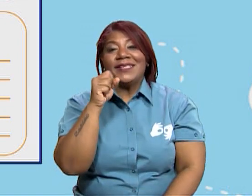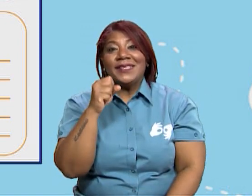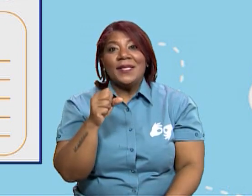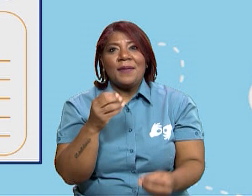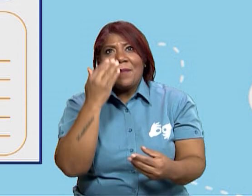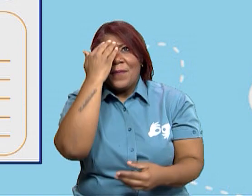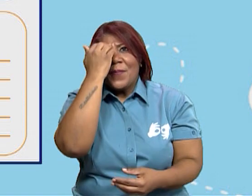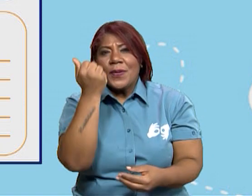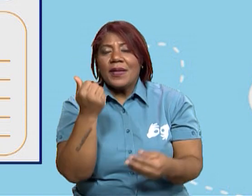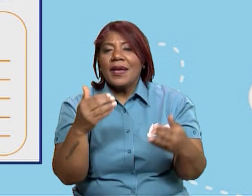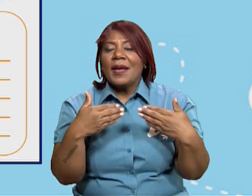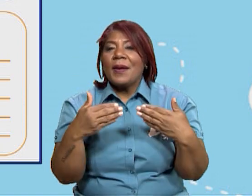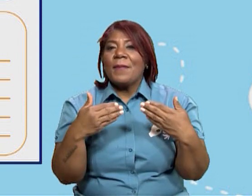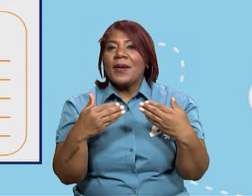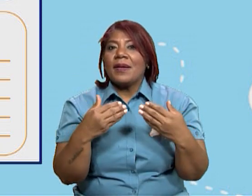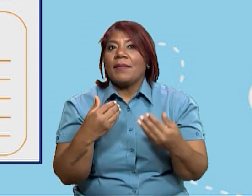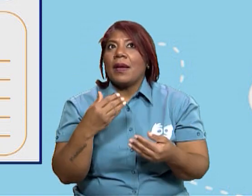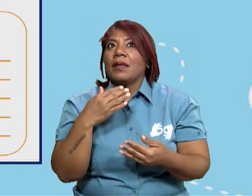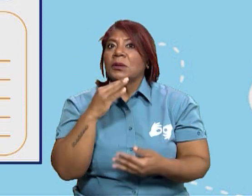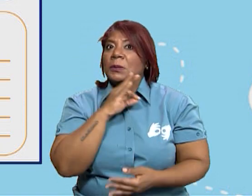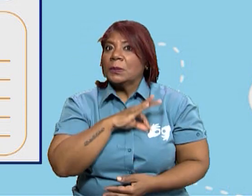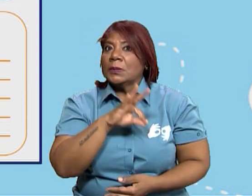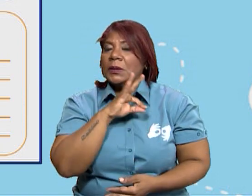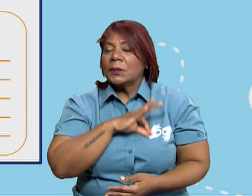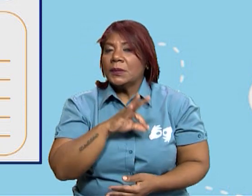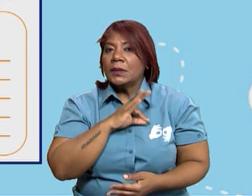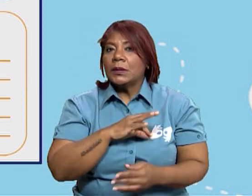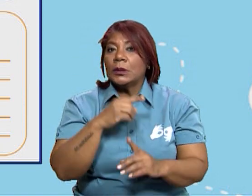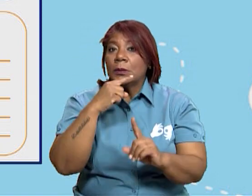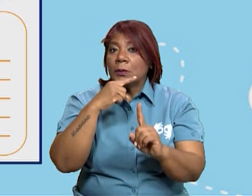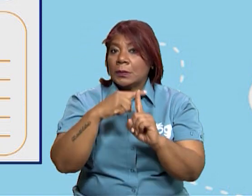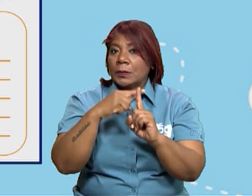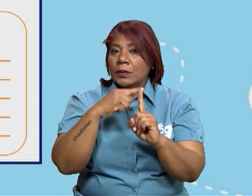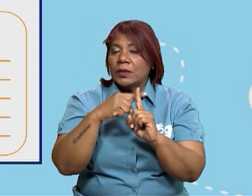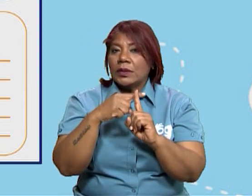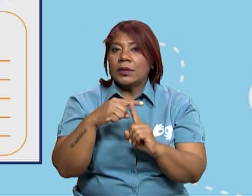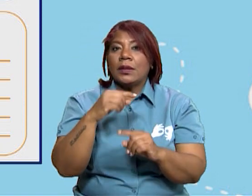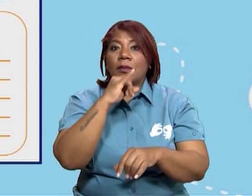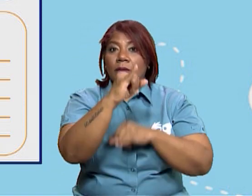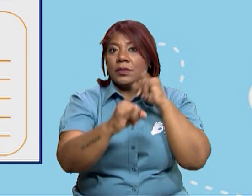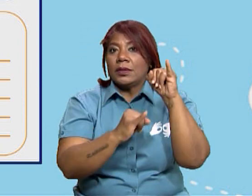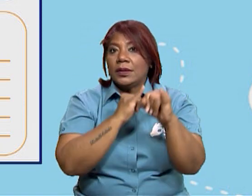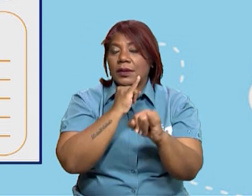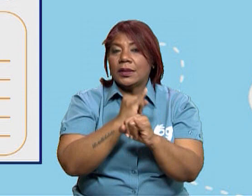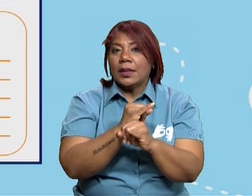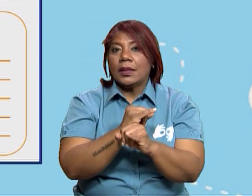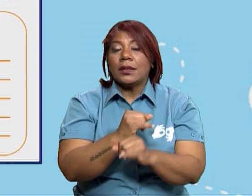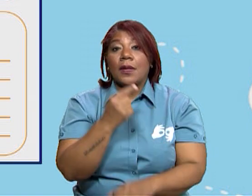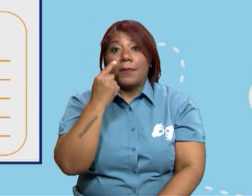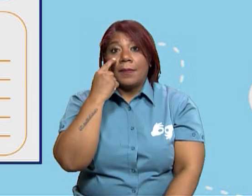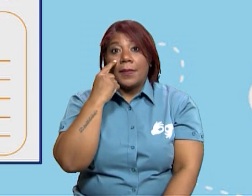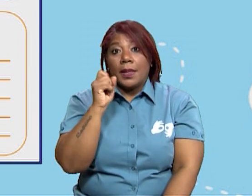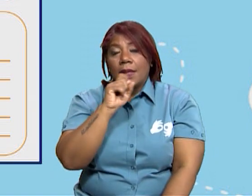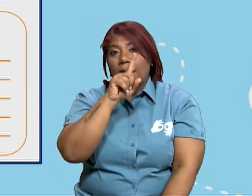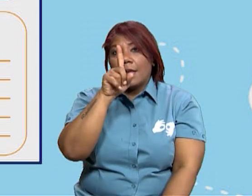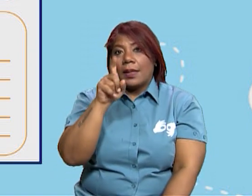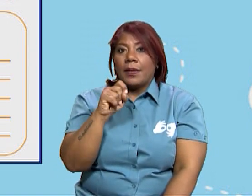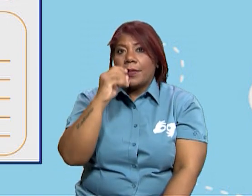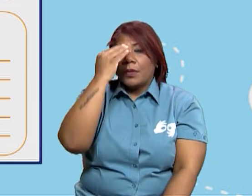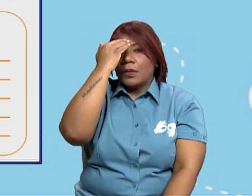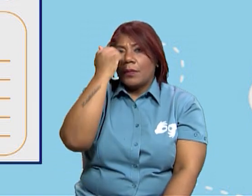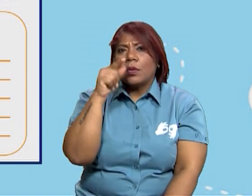por qué Panamá hace las ventajas que tiene Panamá sobre ser un centro internacional. La pregunta dice, ¿por qué